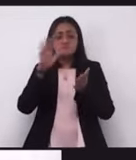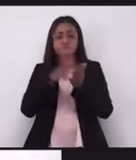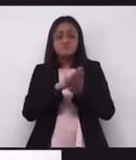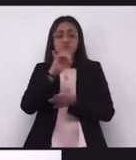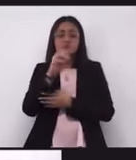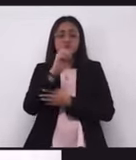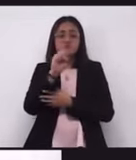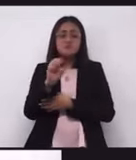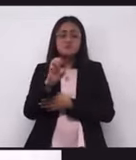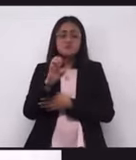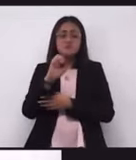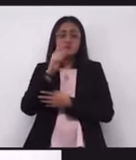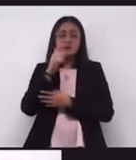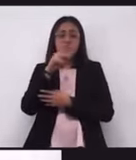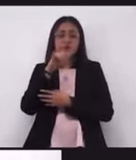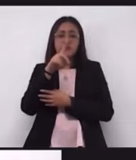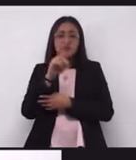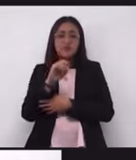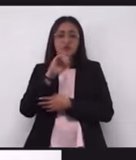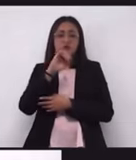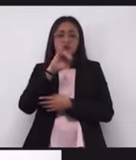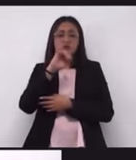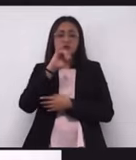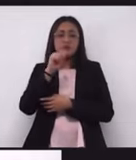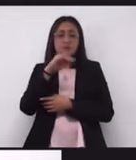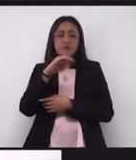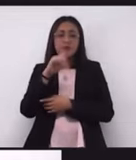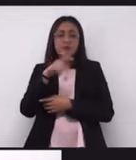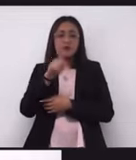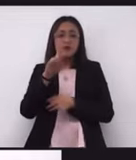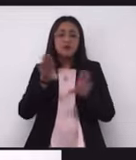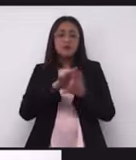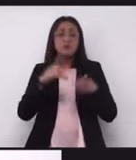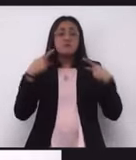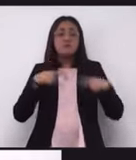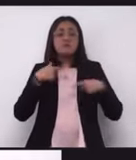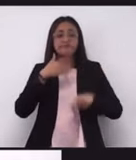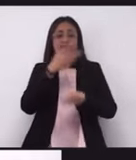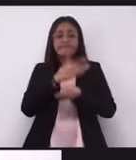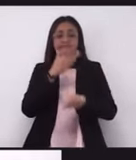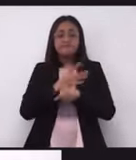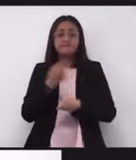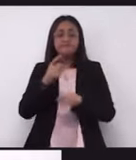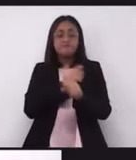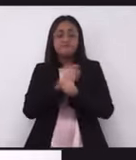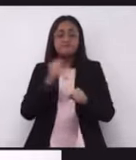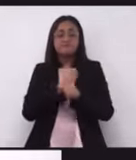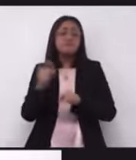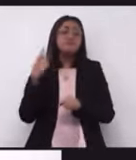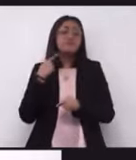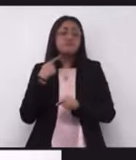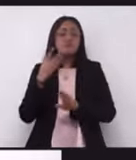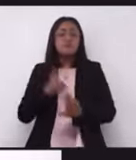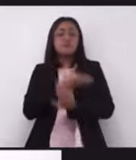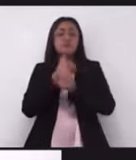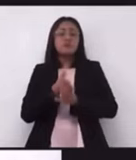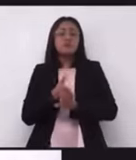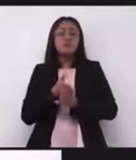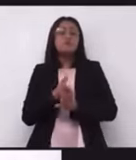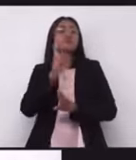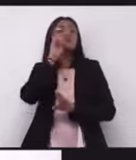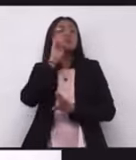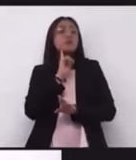José Galindo Yamag en el catálogo de sujetos sancionados por violencia política en contra